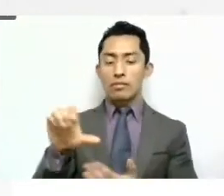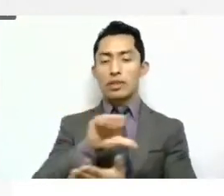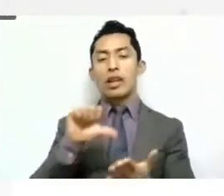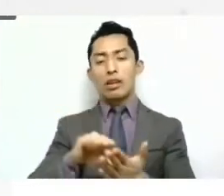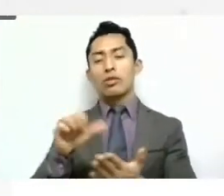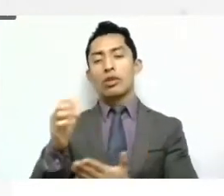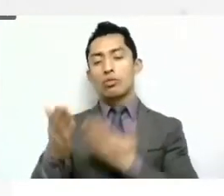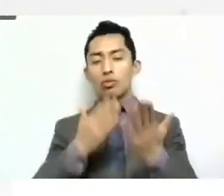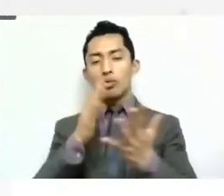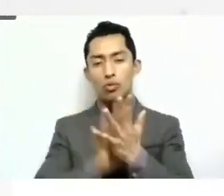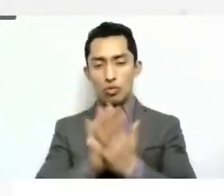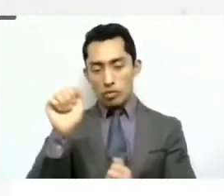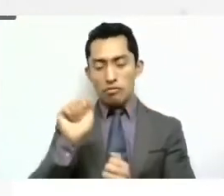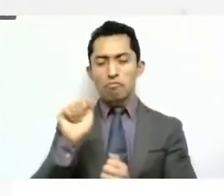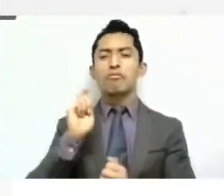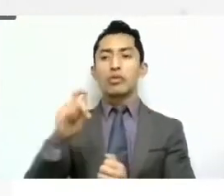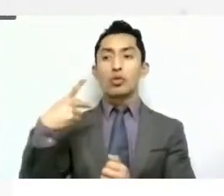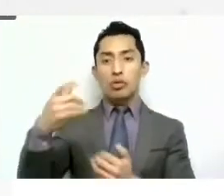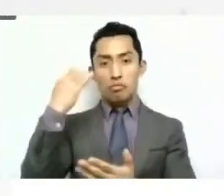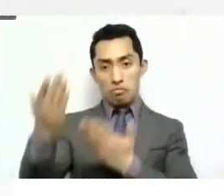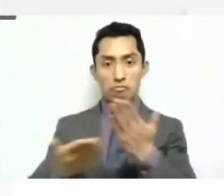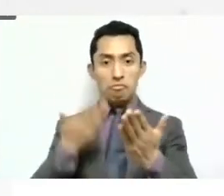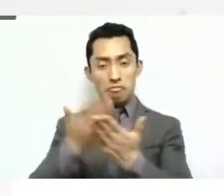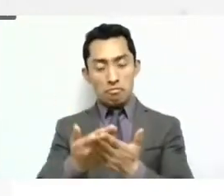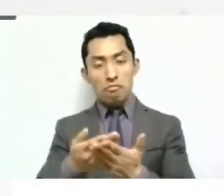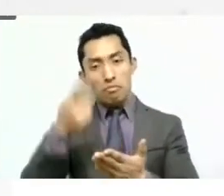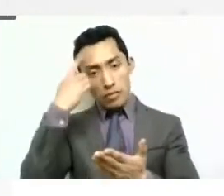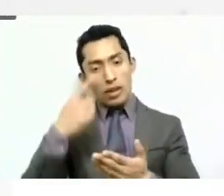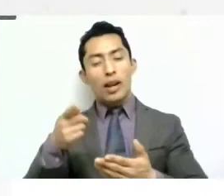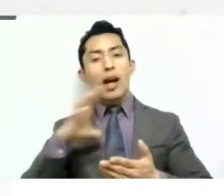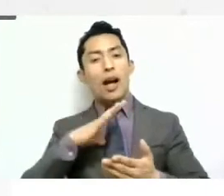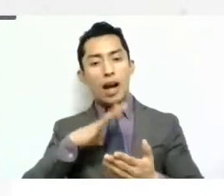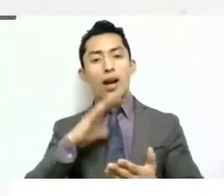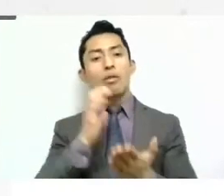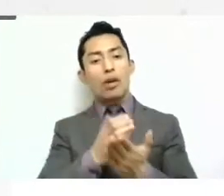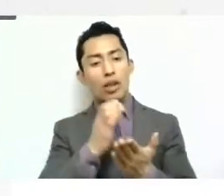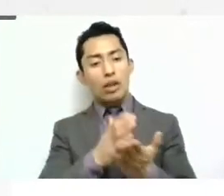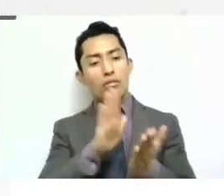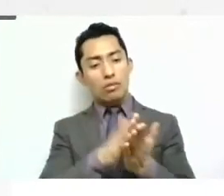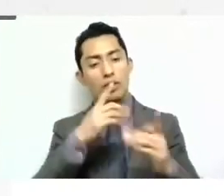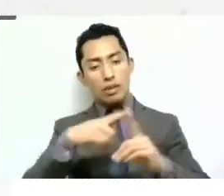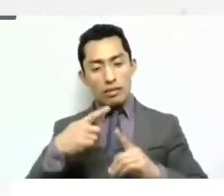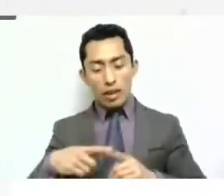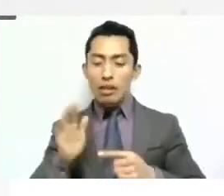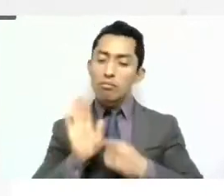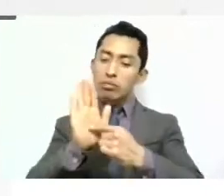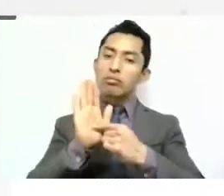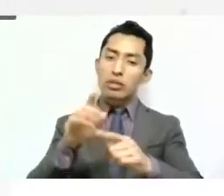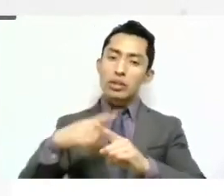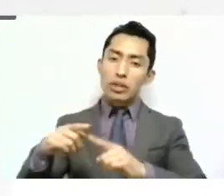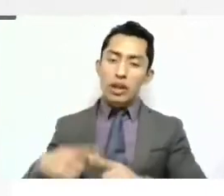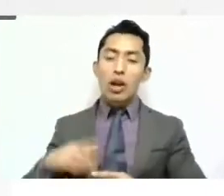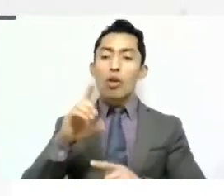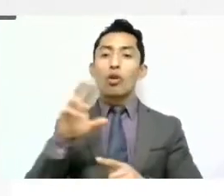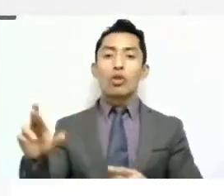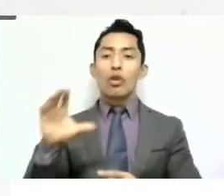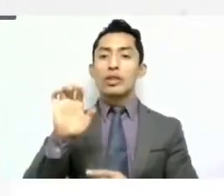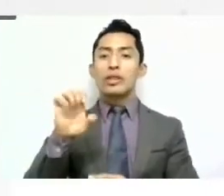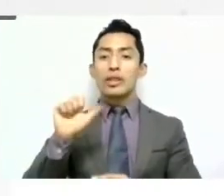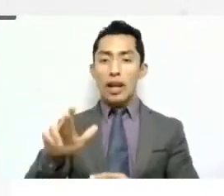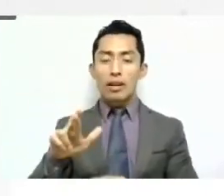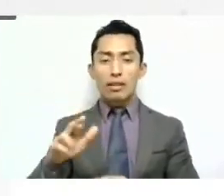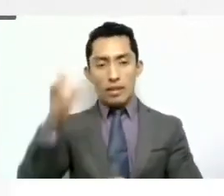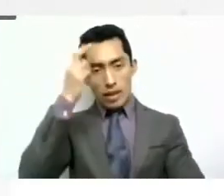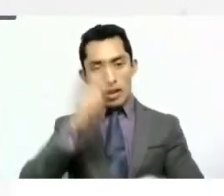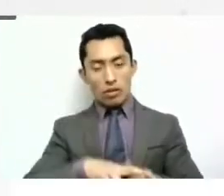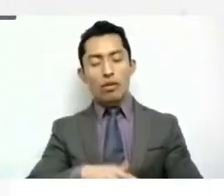iniciativa de estos cuadernos de jurisprudencia. Igual agradecer al doctor César Piña, director de la